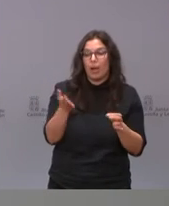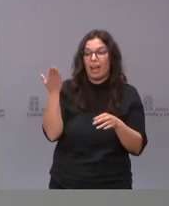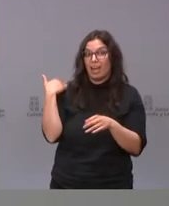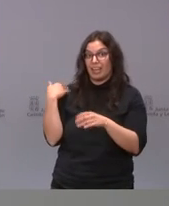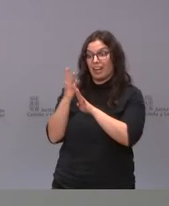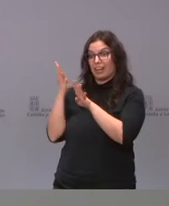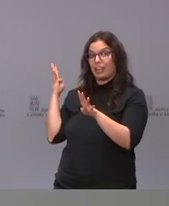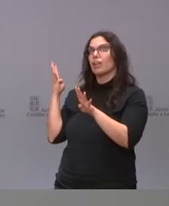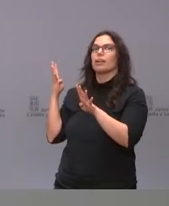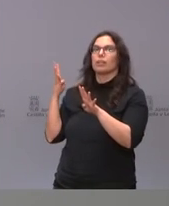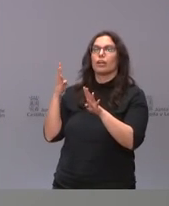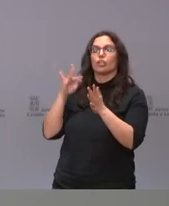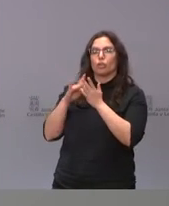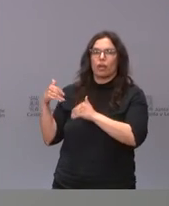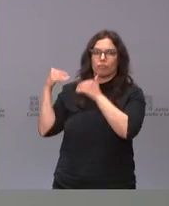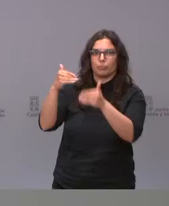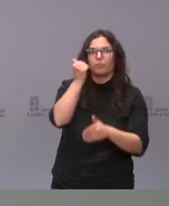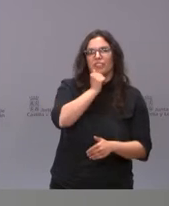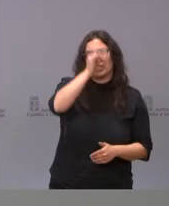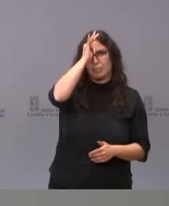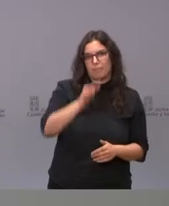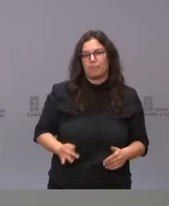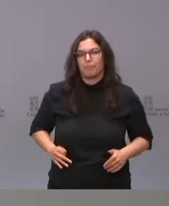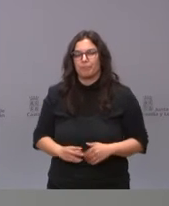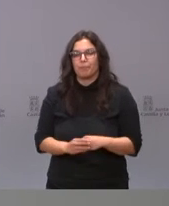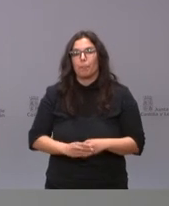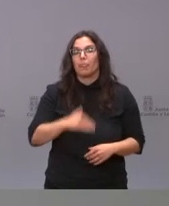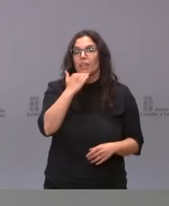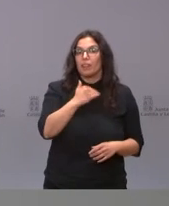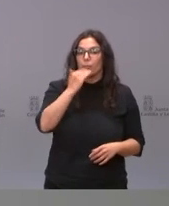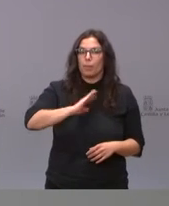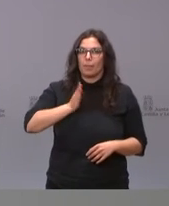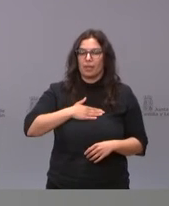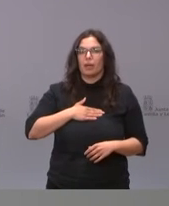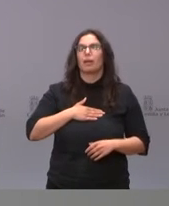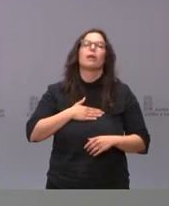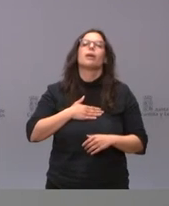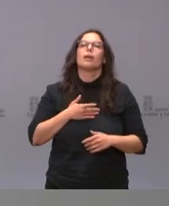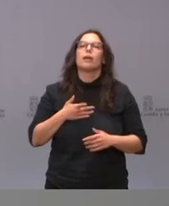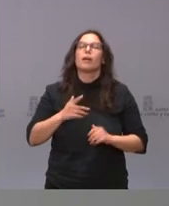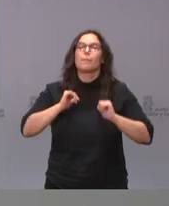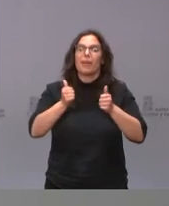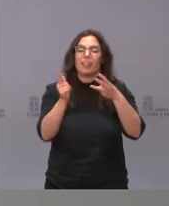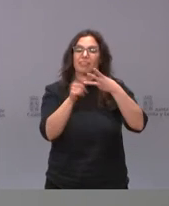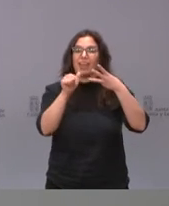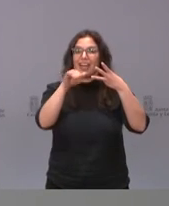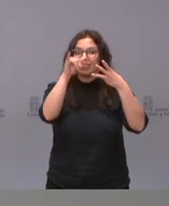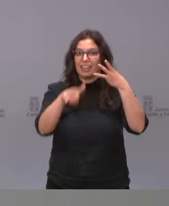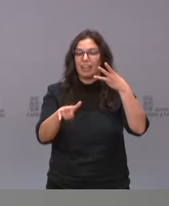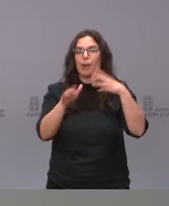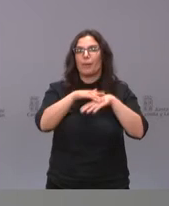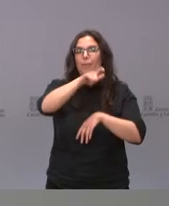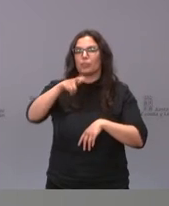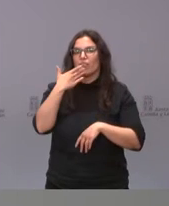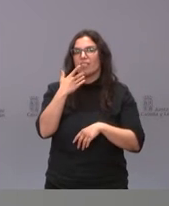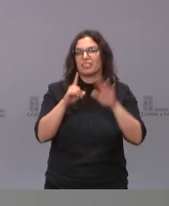se vacunarán a lo largo del fin de semana zamora reinicia mañana vacunación con astra a los a las personas